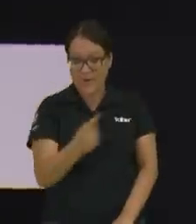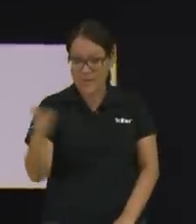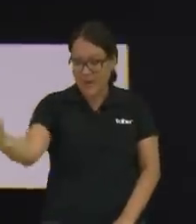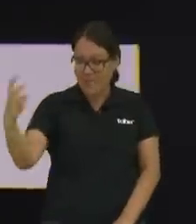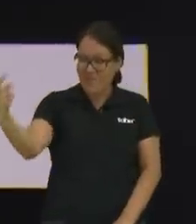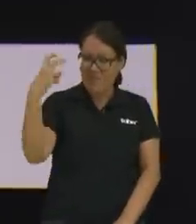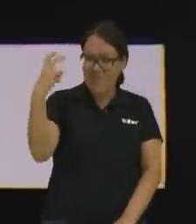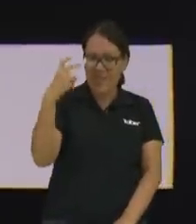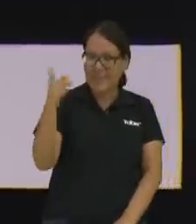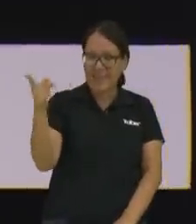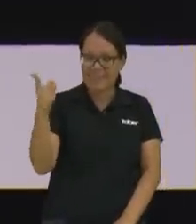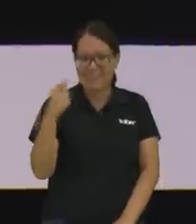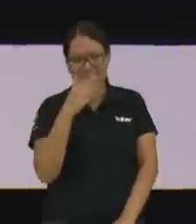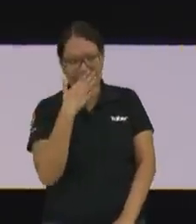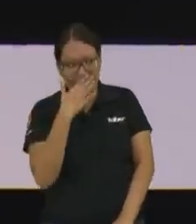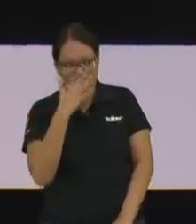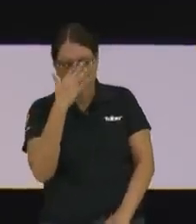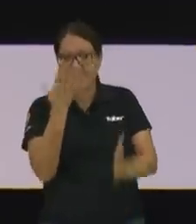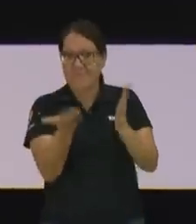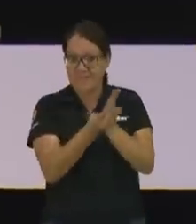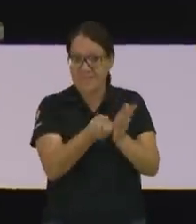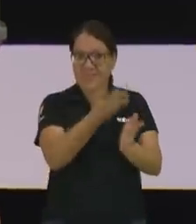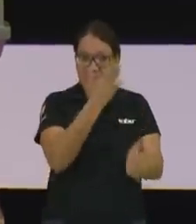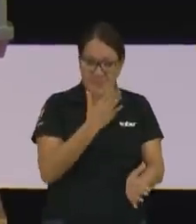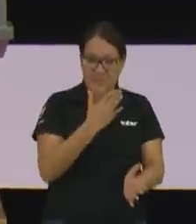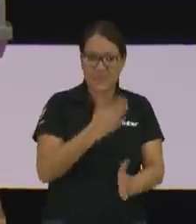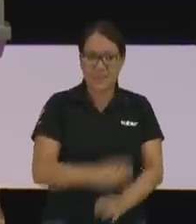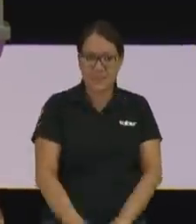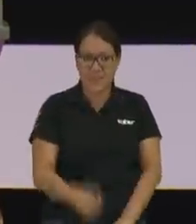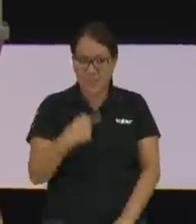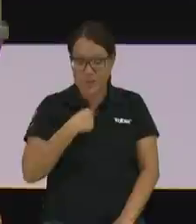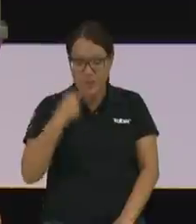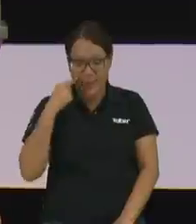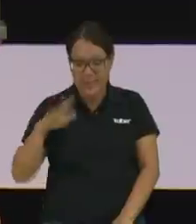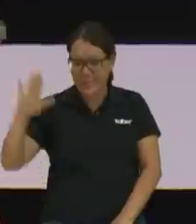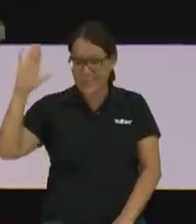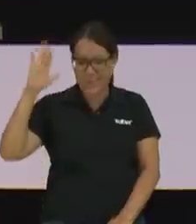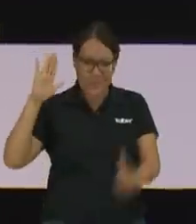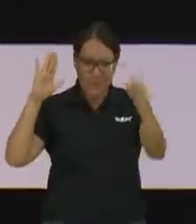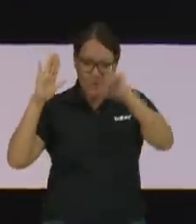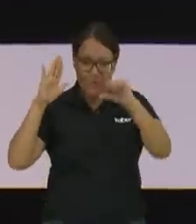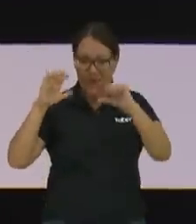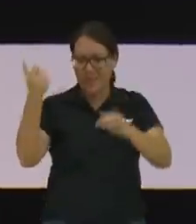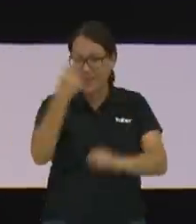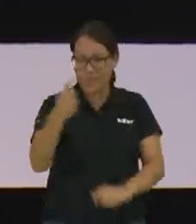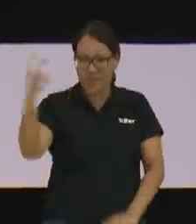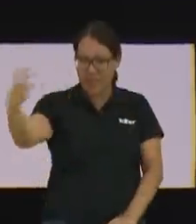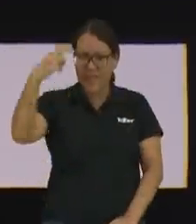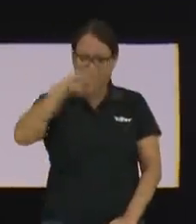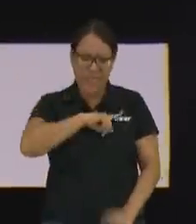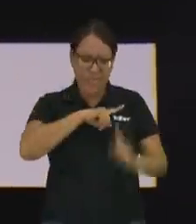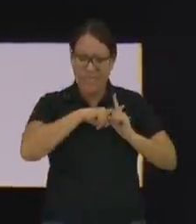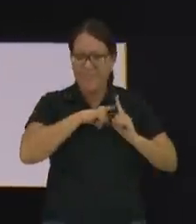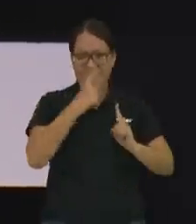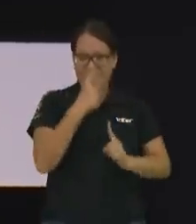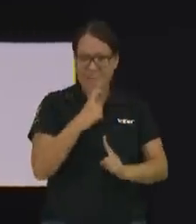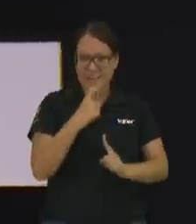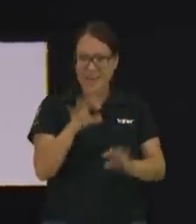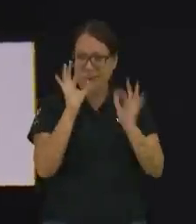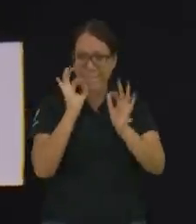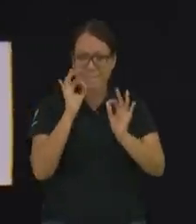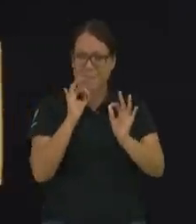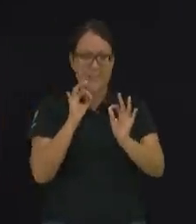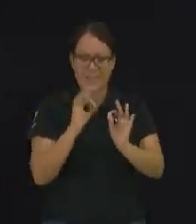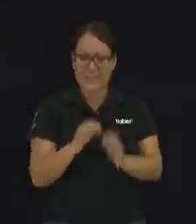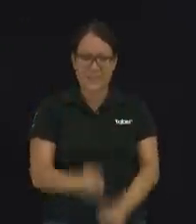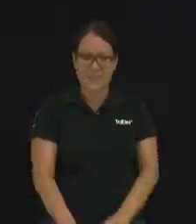pegadito dice, hay de aquel que haga tropezar a uno de mis pequeños, mejor le sería atarse una piedra de molino